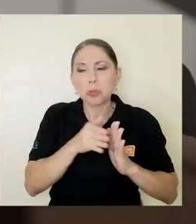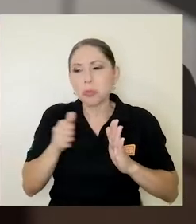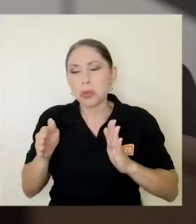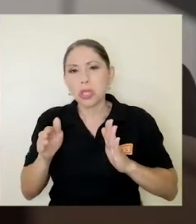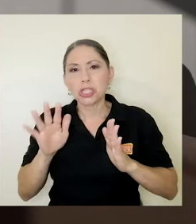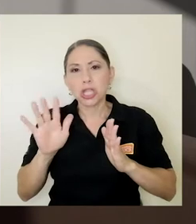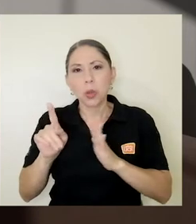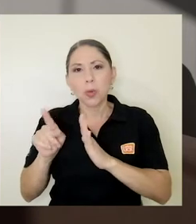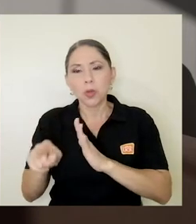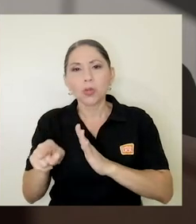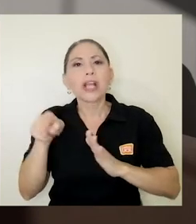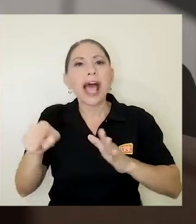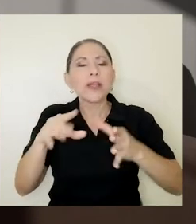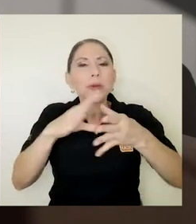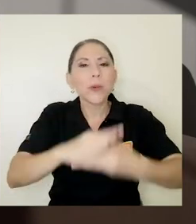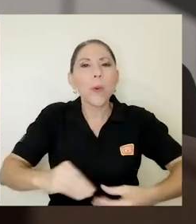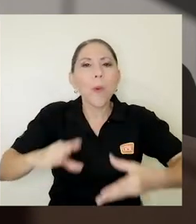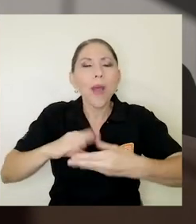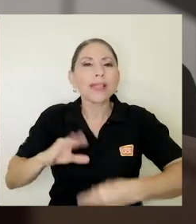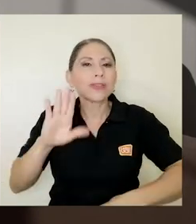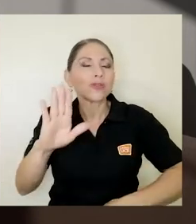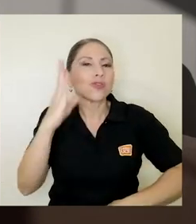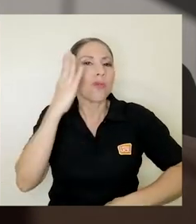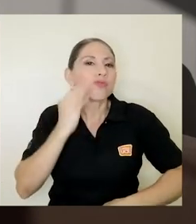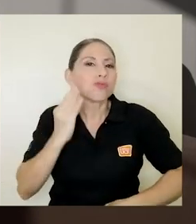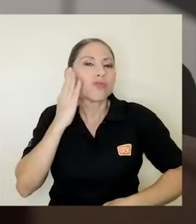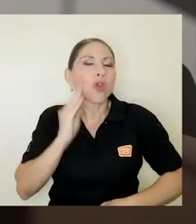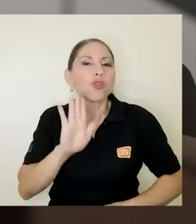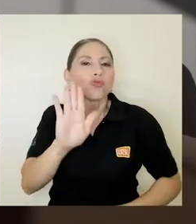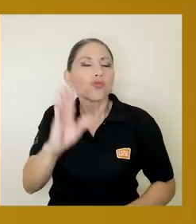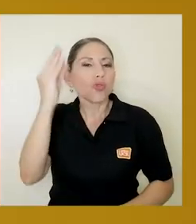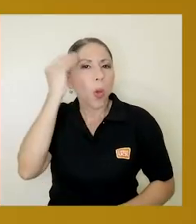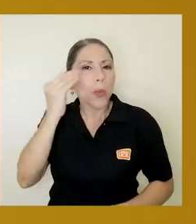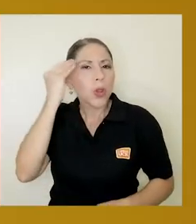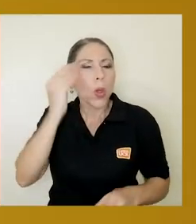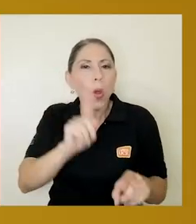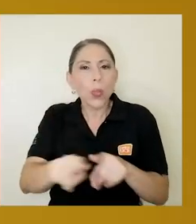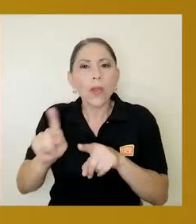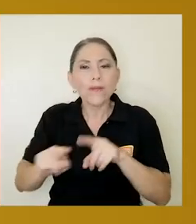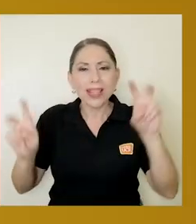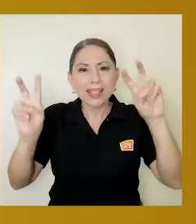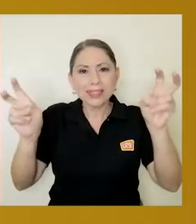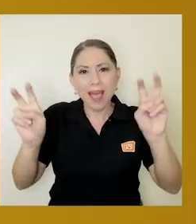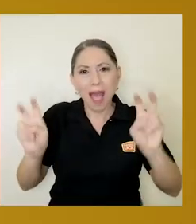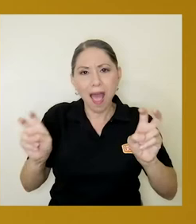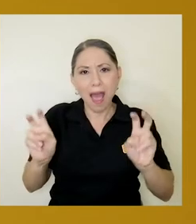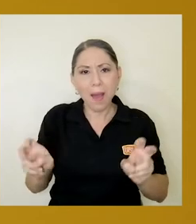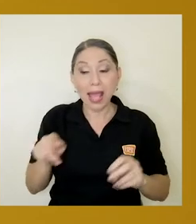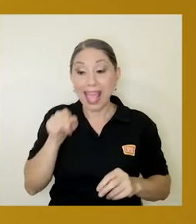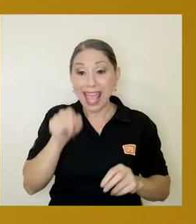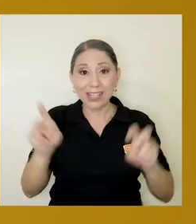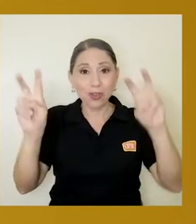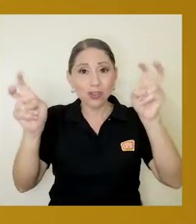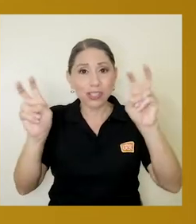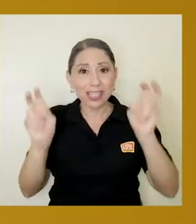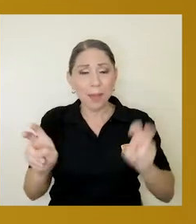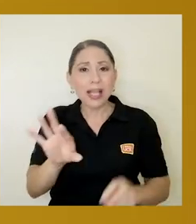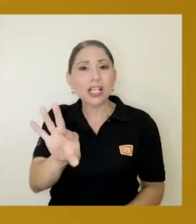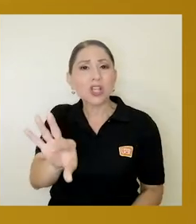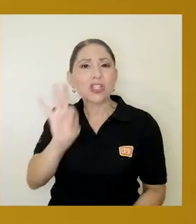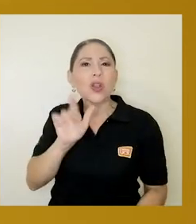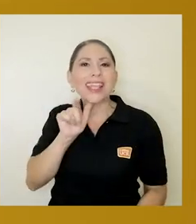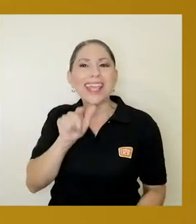sus vivencias, sus opiniones, sus experiencias de diferentes temas y estos temas son